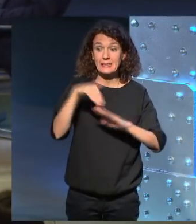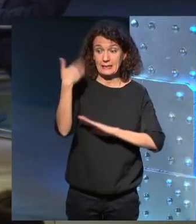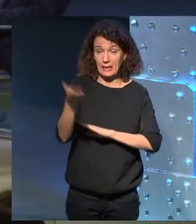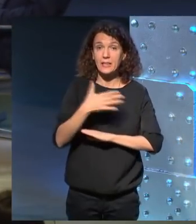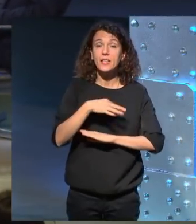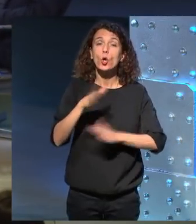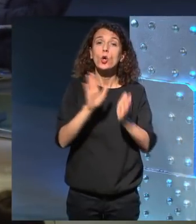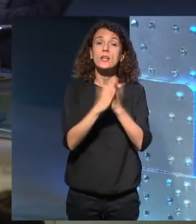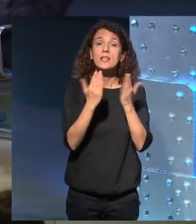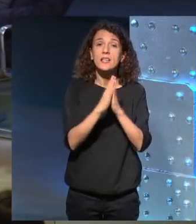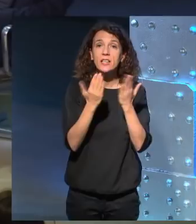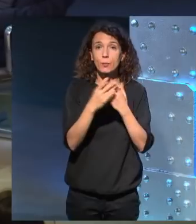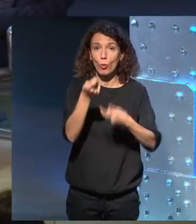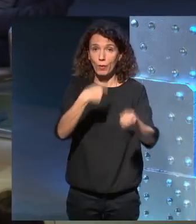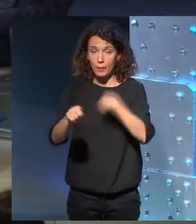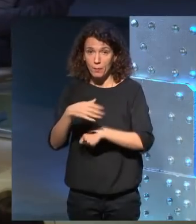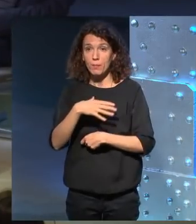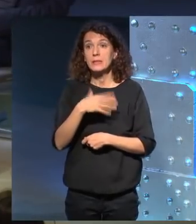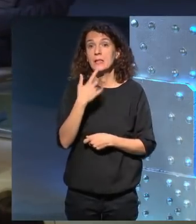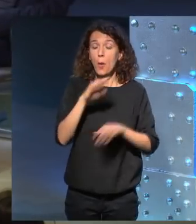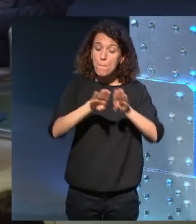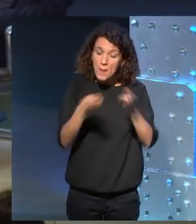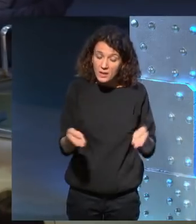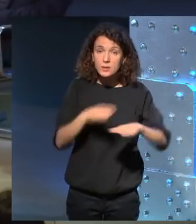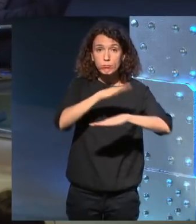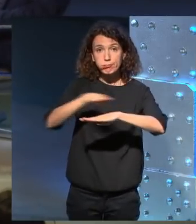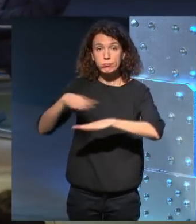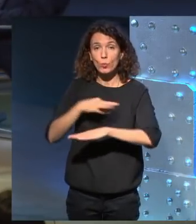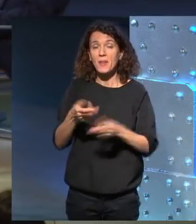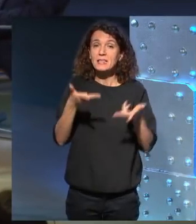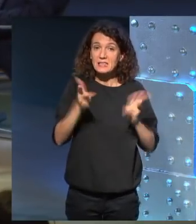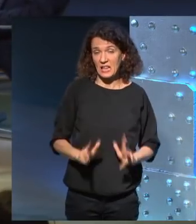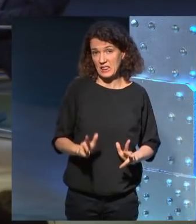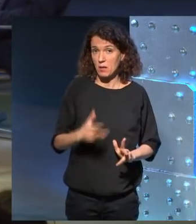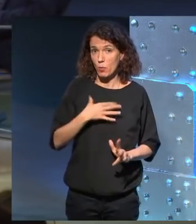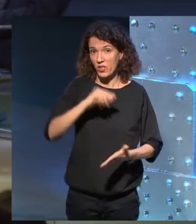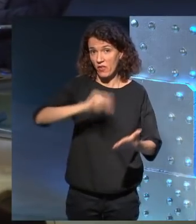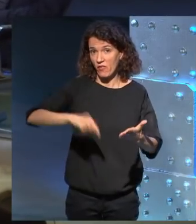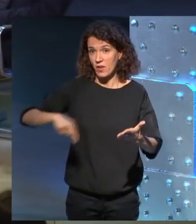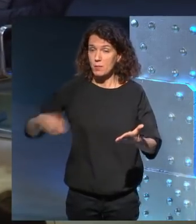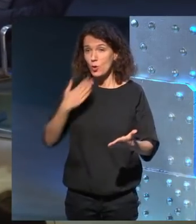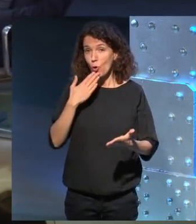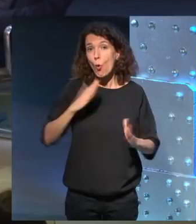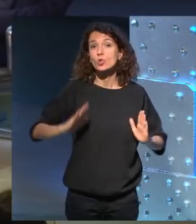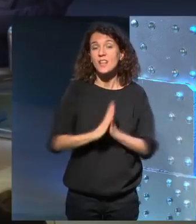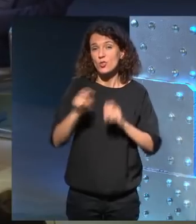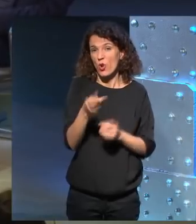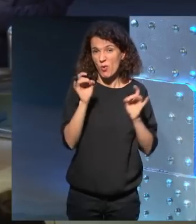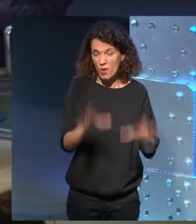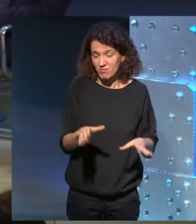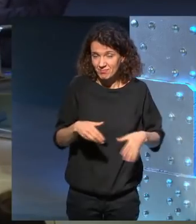se venden los libros de César Aira y creo que hay una mesa para que él se siente y firme como si fuera San Jordi